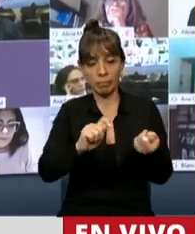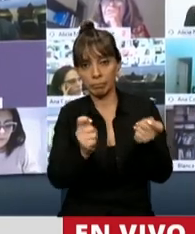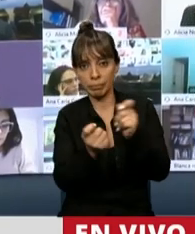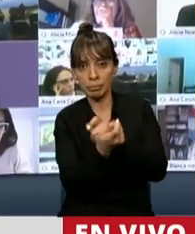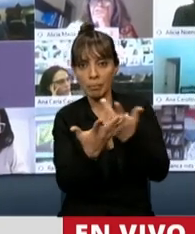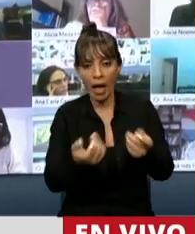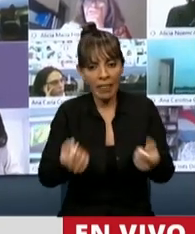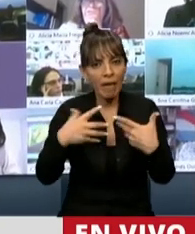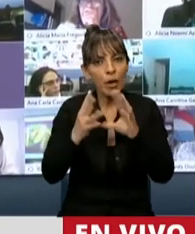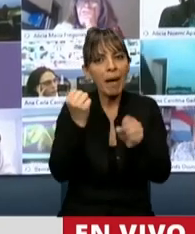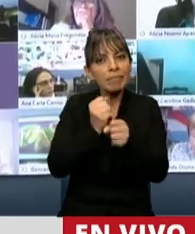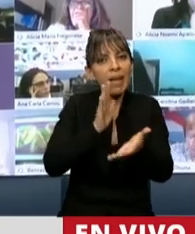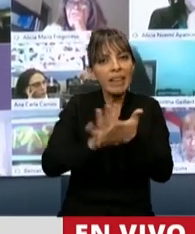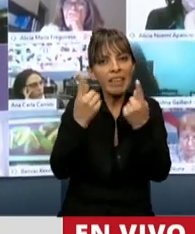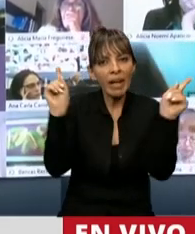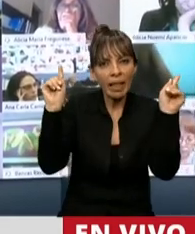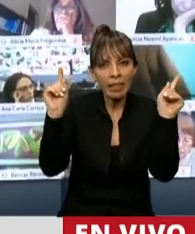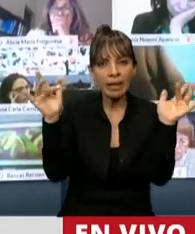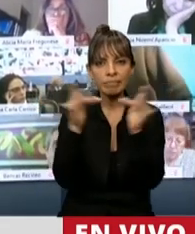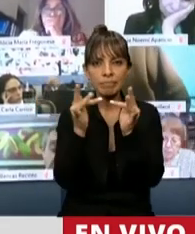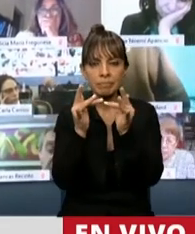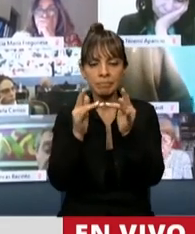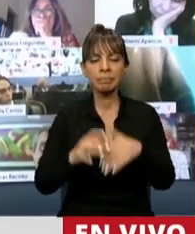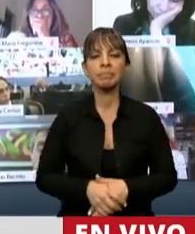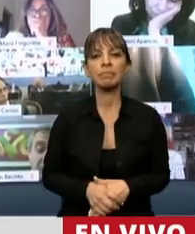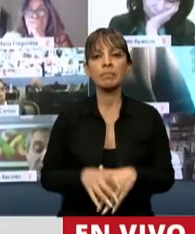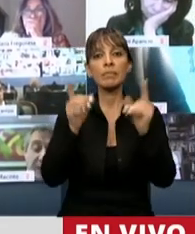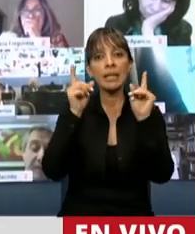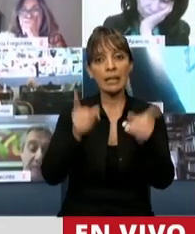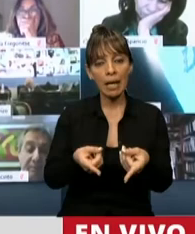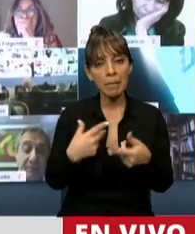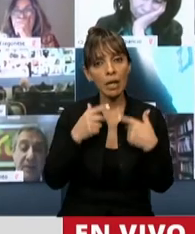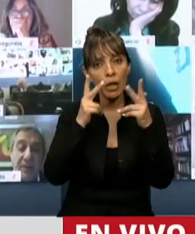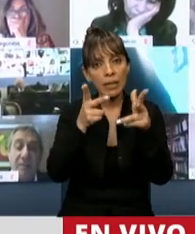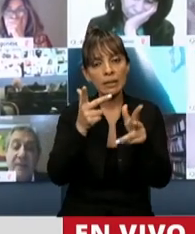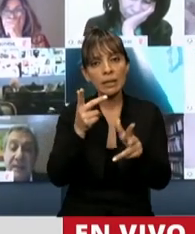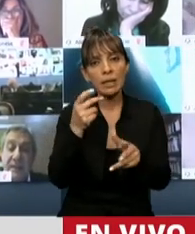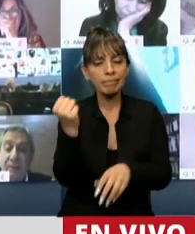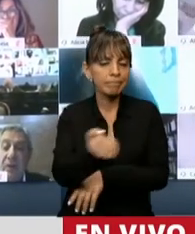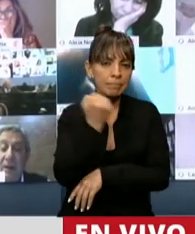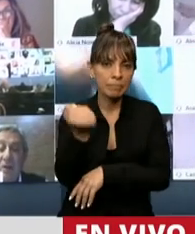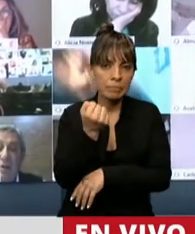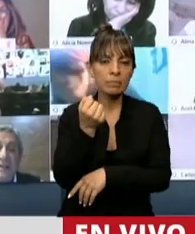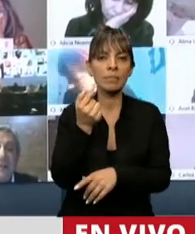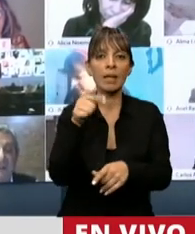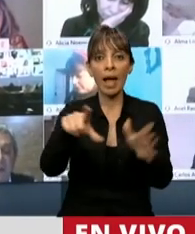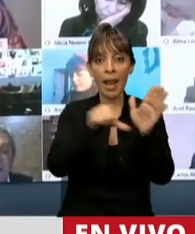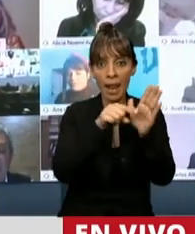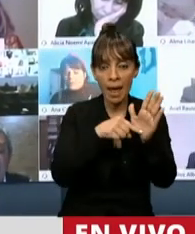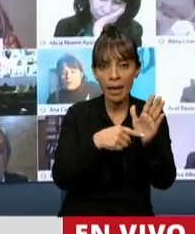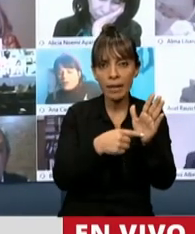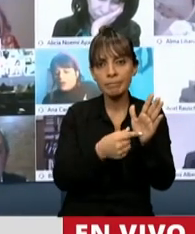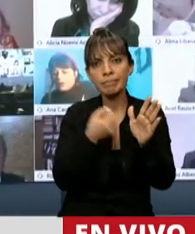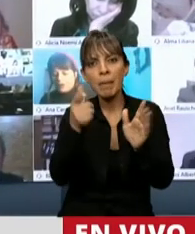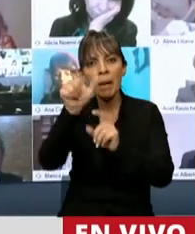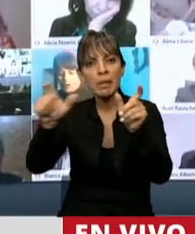herramientas para la virtualidad. Quiero también, señor Presidente, poner en valor lo que significa esta ley para